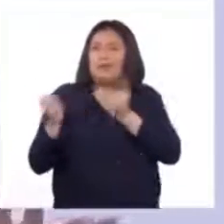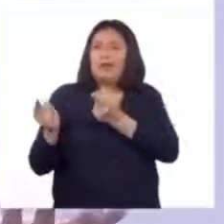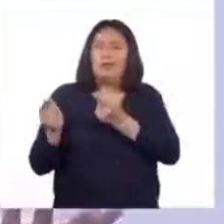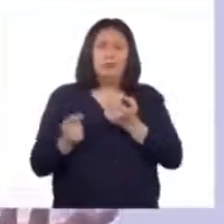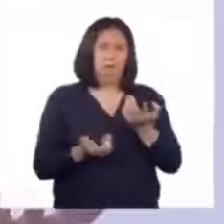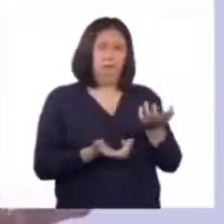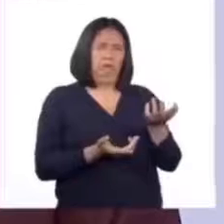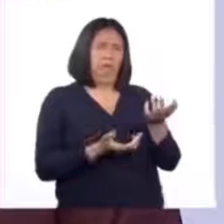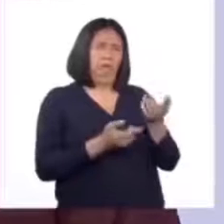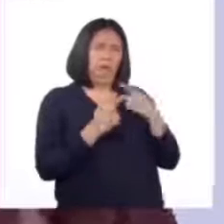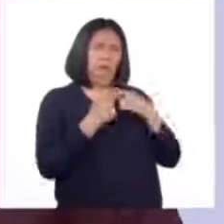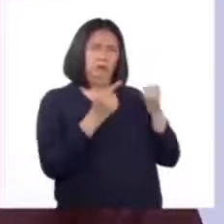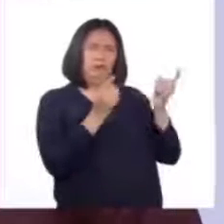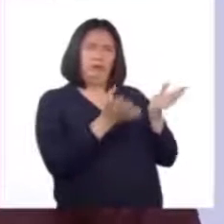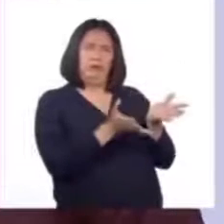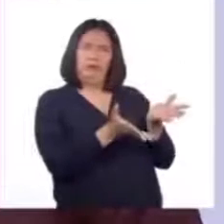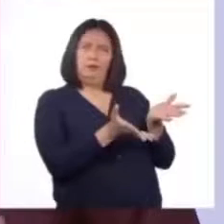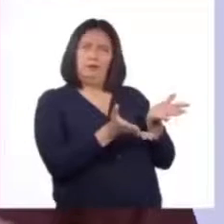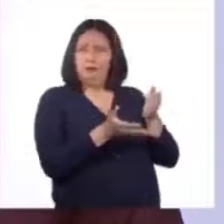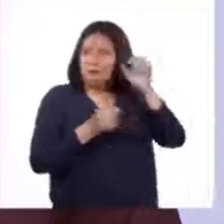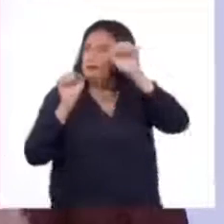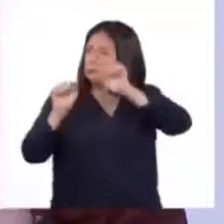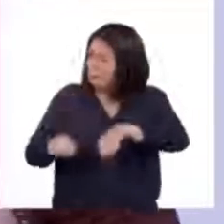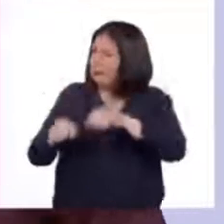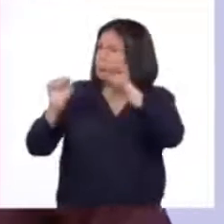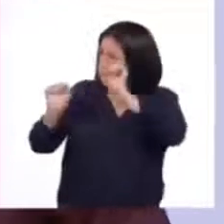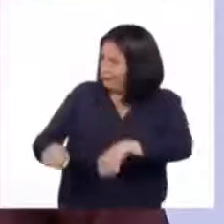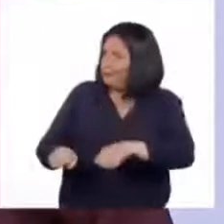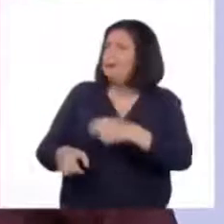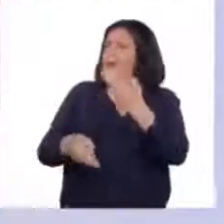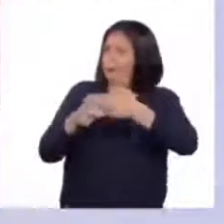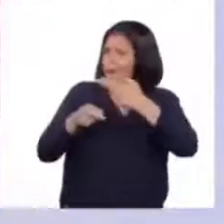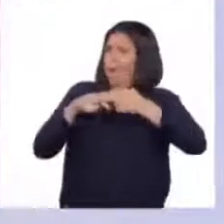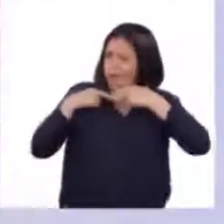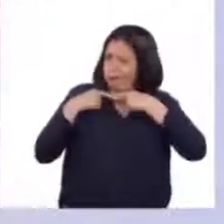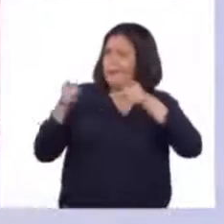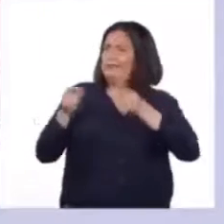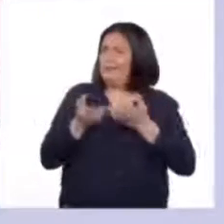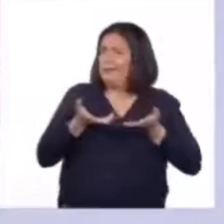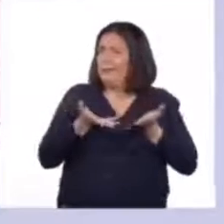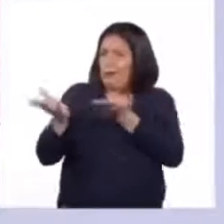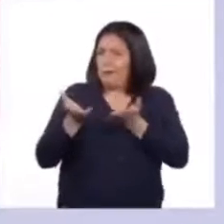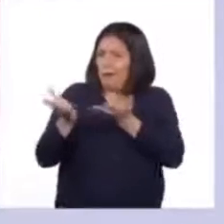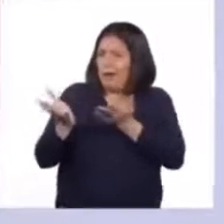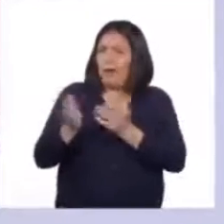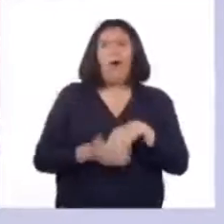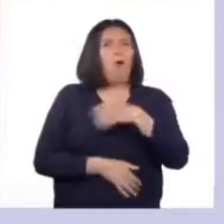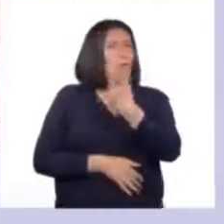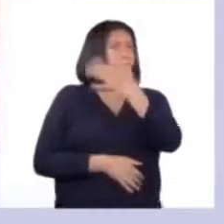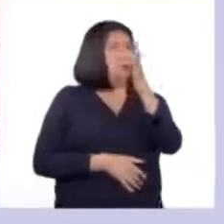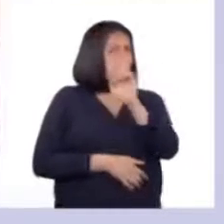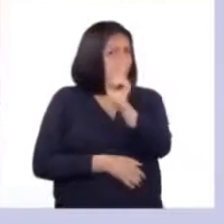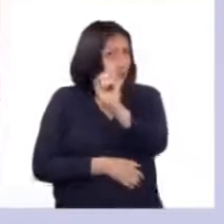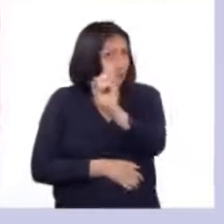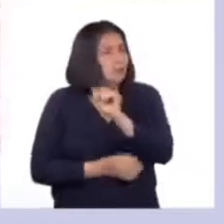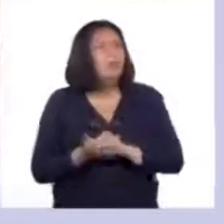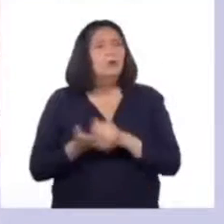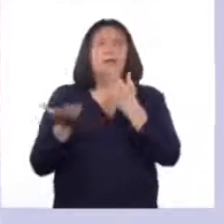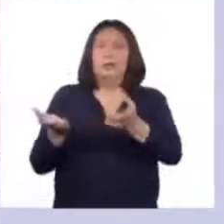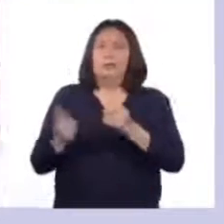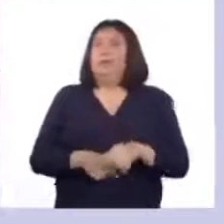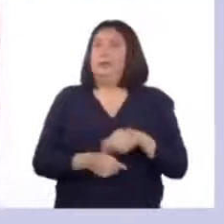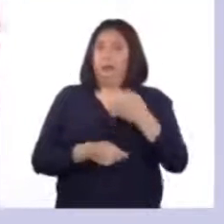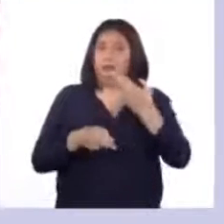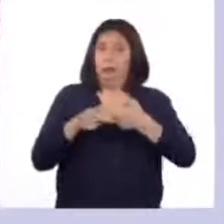¿Cómo así? Sí, Patricia. Son mensajeros. Pero no son cualquier clase de mensajeros. Las